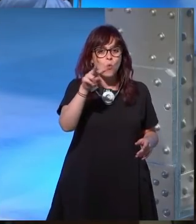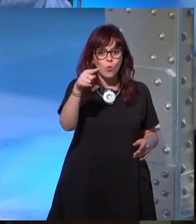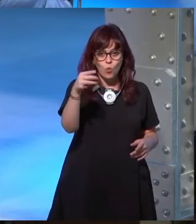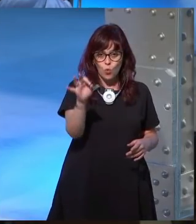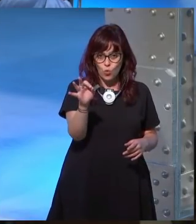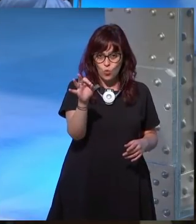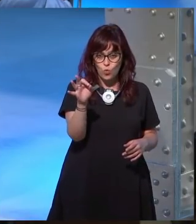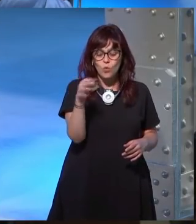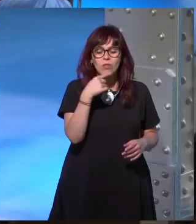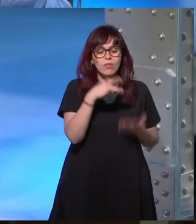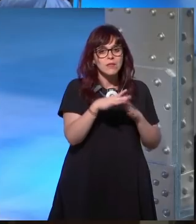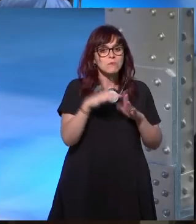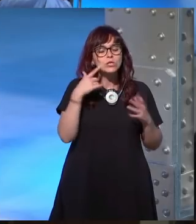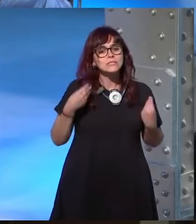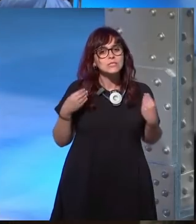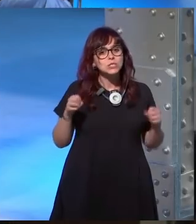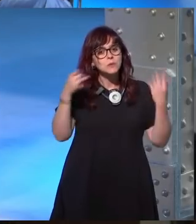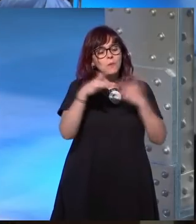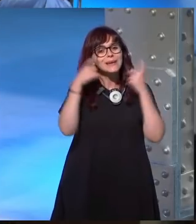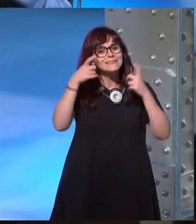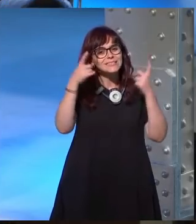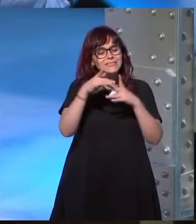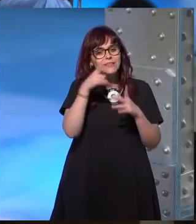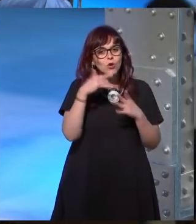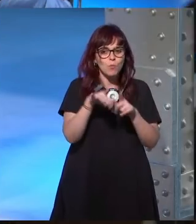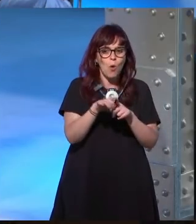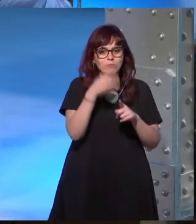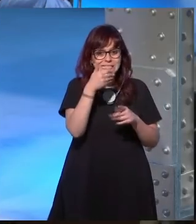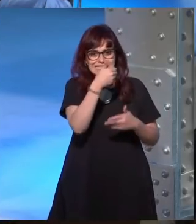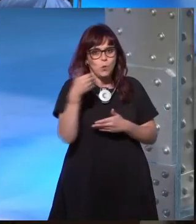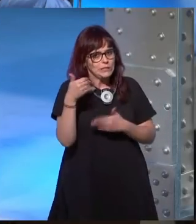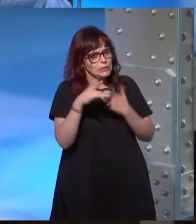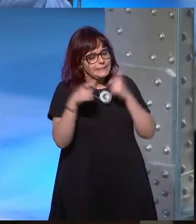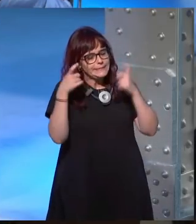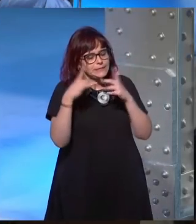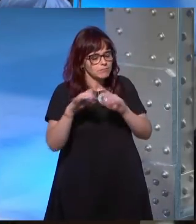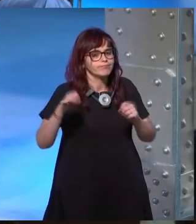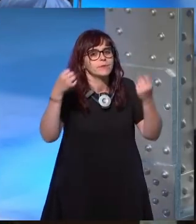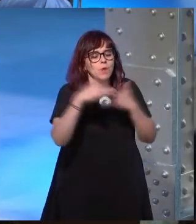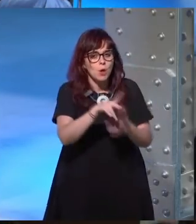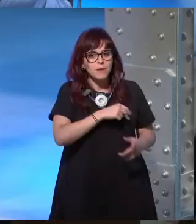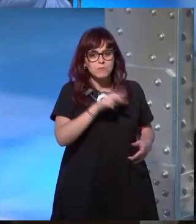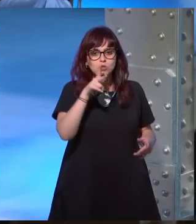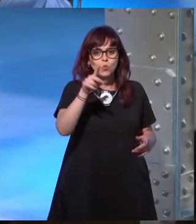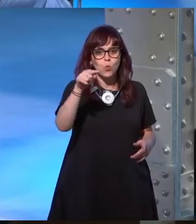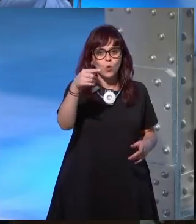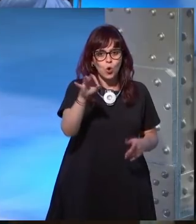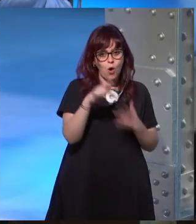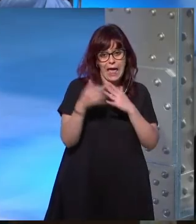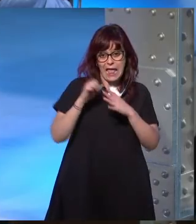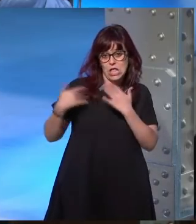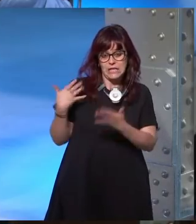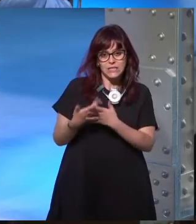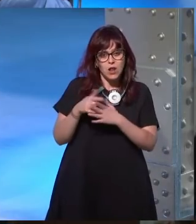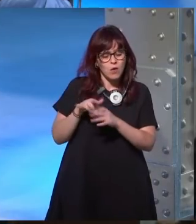creo que han sobrevivido muy bien a este intento de secuestro ¿no? los premios Hugo los premios Hugo en los últimos años